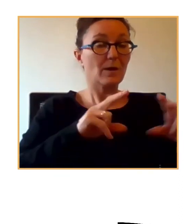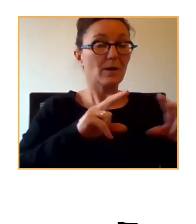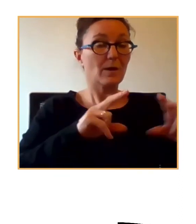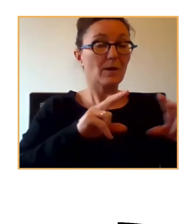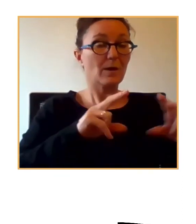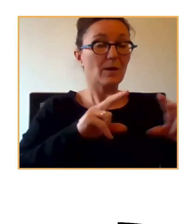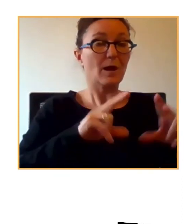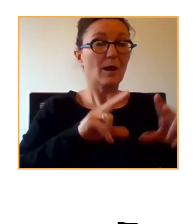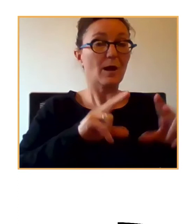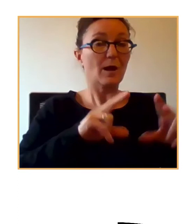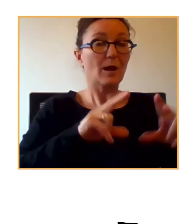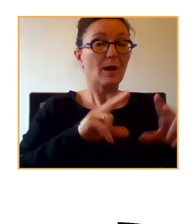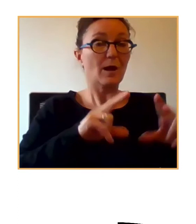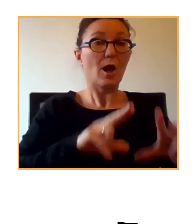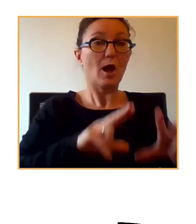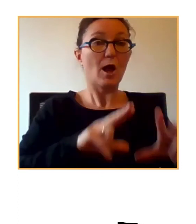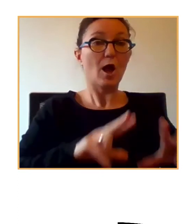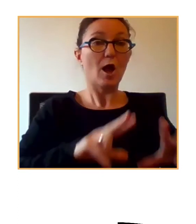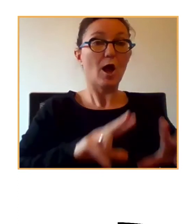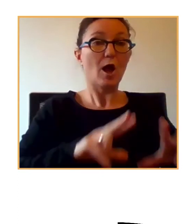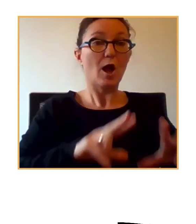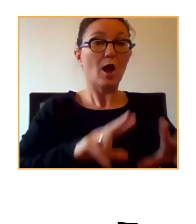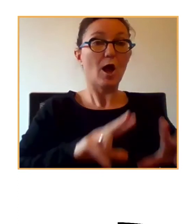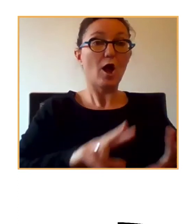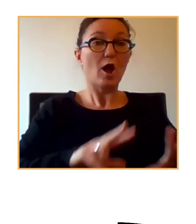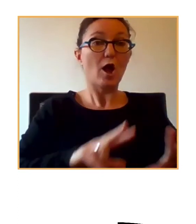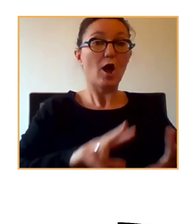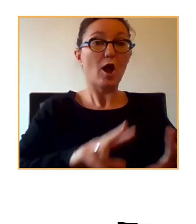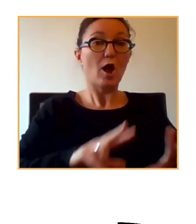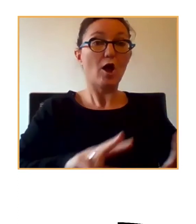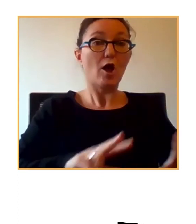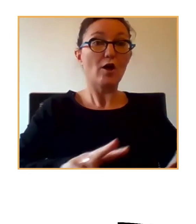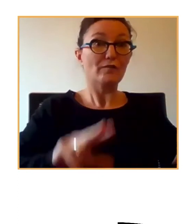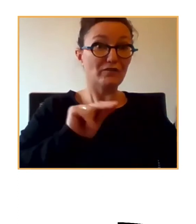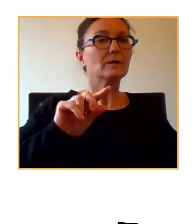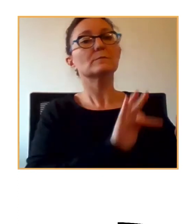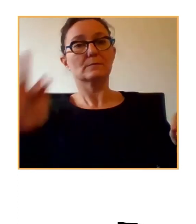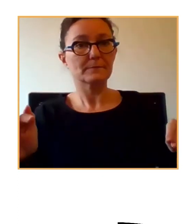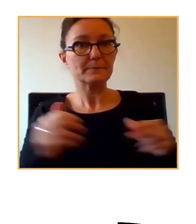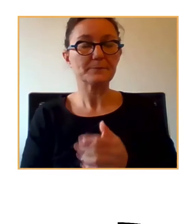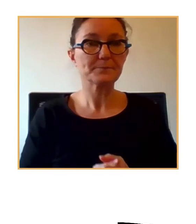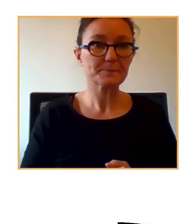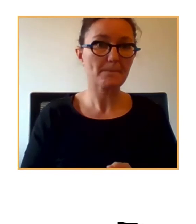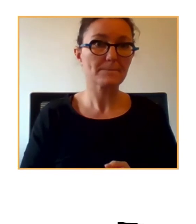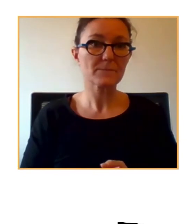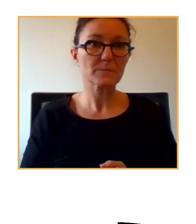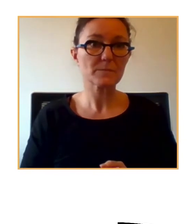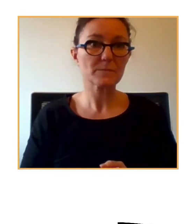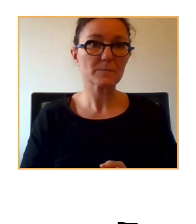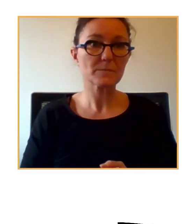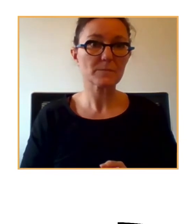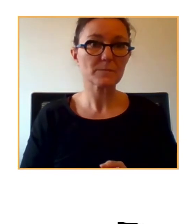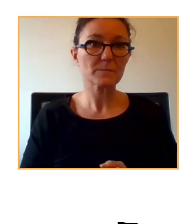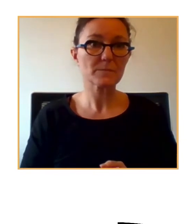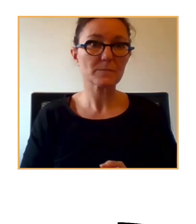habrá también un turno de preguntas. Y por último, un turno para que cualquier persona pueda comentar, hablar o